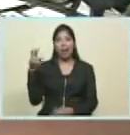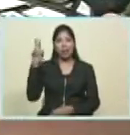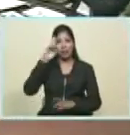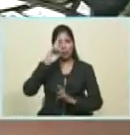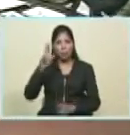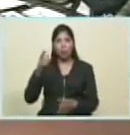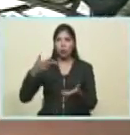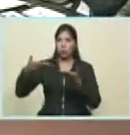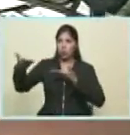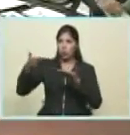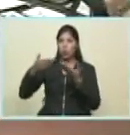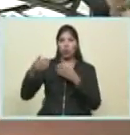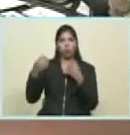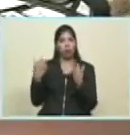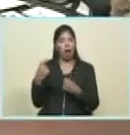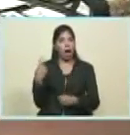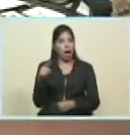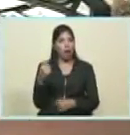simpatía.